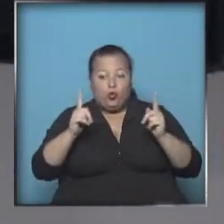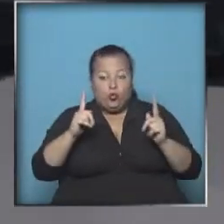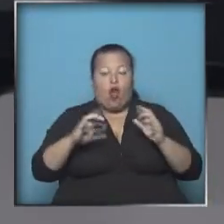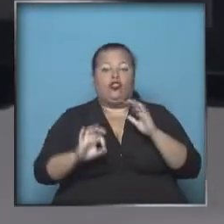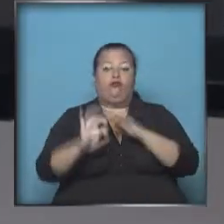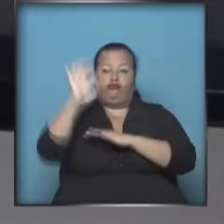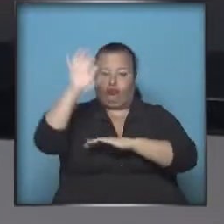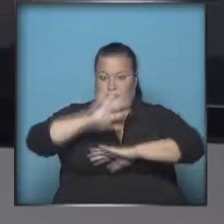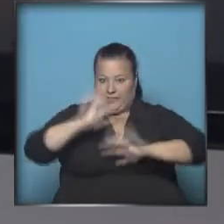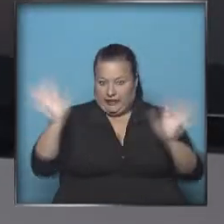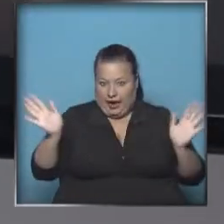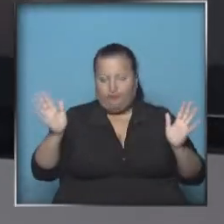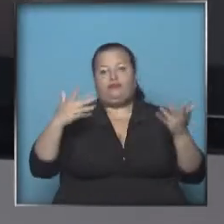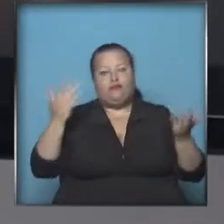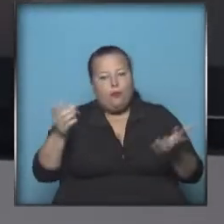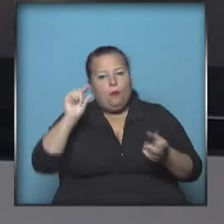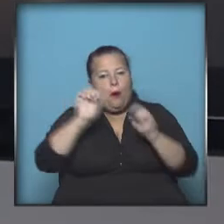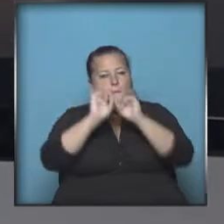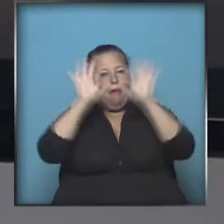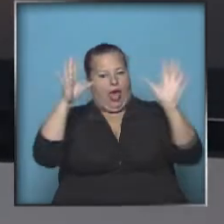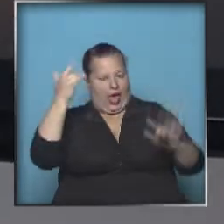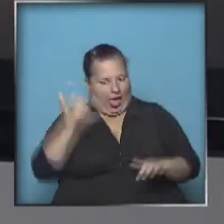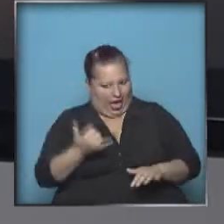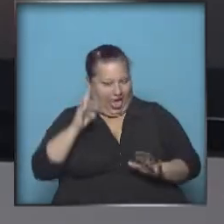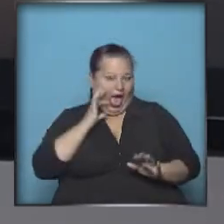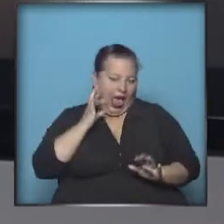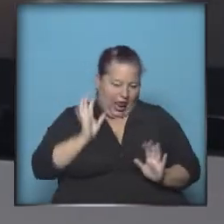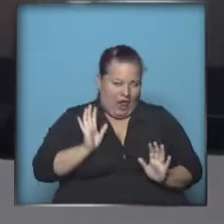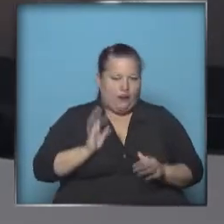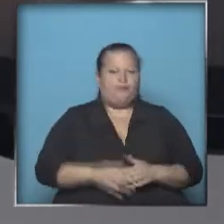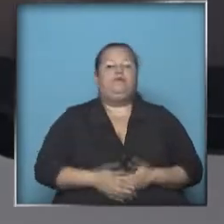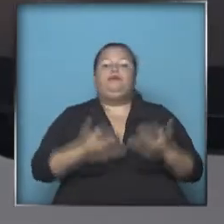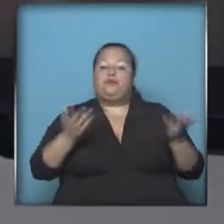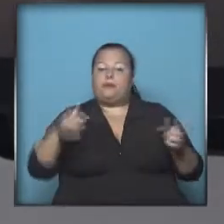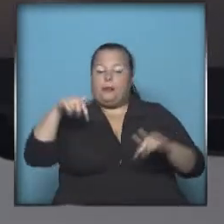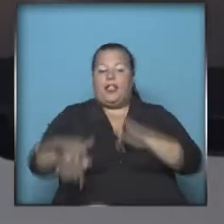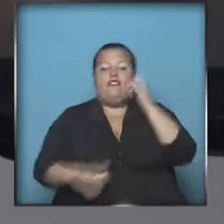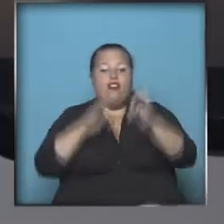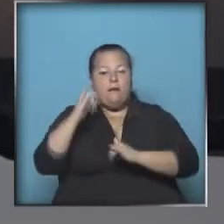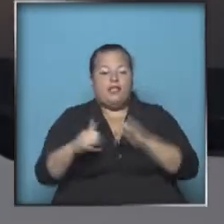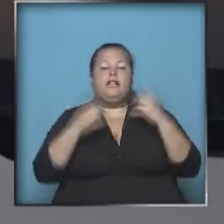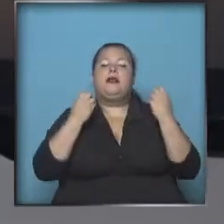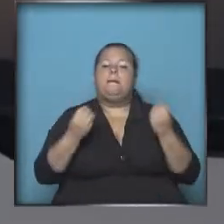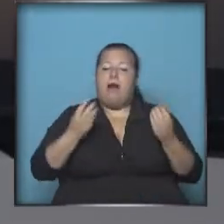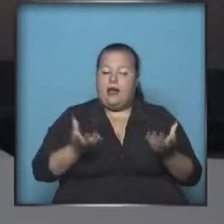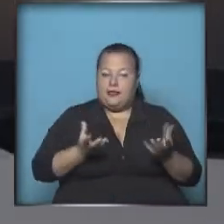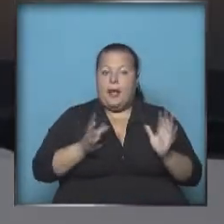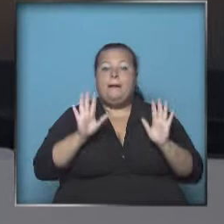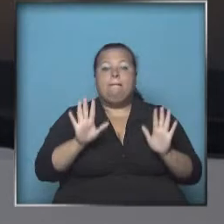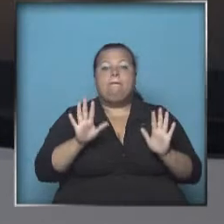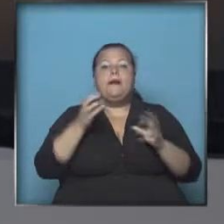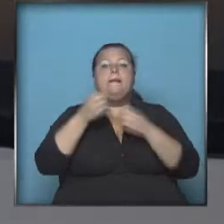ya salió! Entonces algo de claridad estamos teniendo. Bueno, vamos con los datos, a ver qué es lo que pasa. ¿Pero